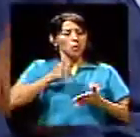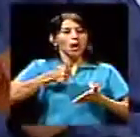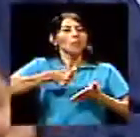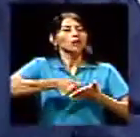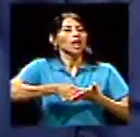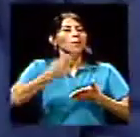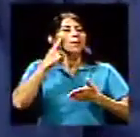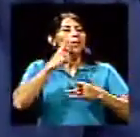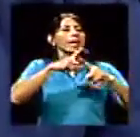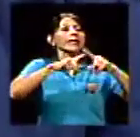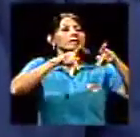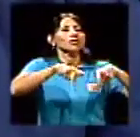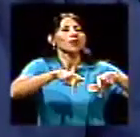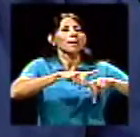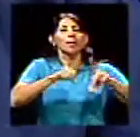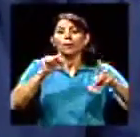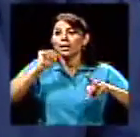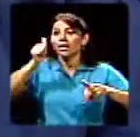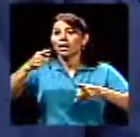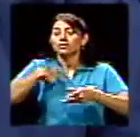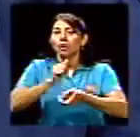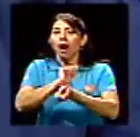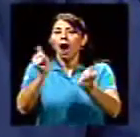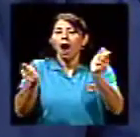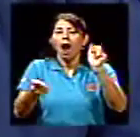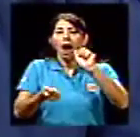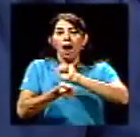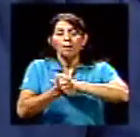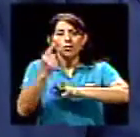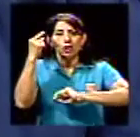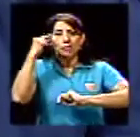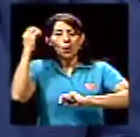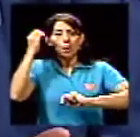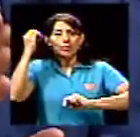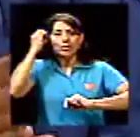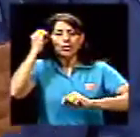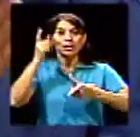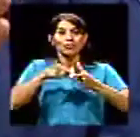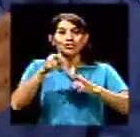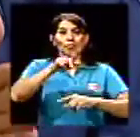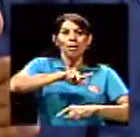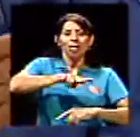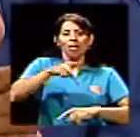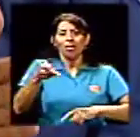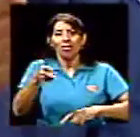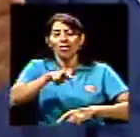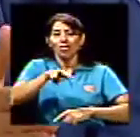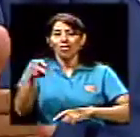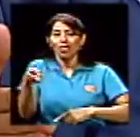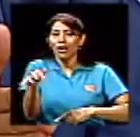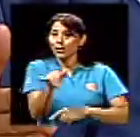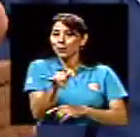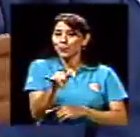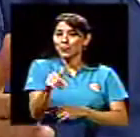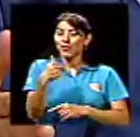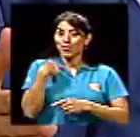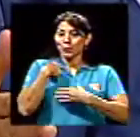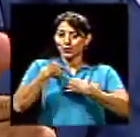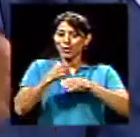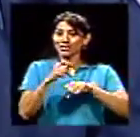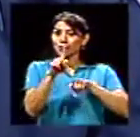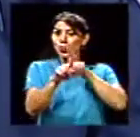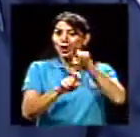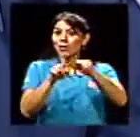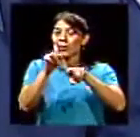eso hace que en estas encuestas, como si hace un corte, uno lo hace, cuando hace una encuesta es un corte transversal a hoy,